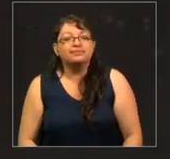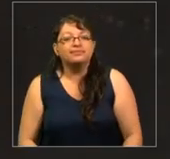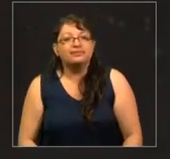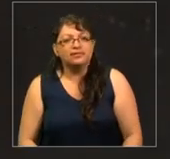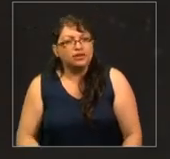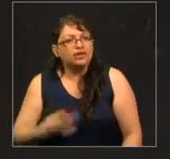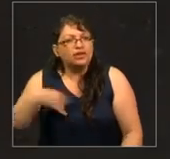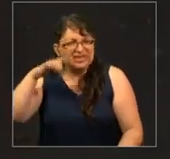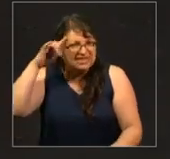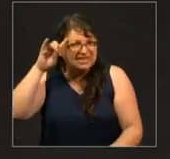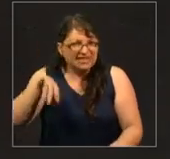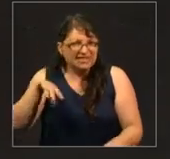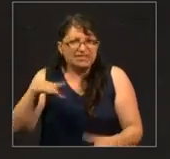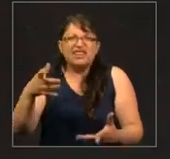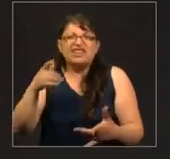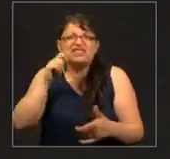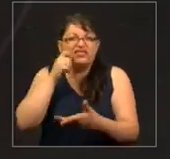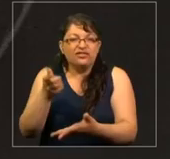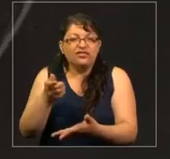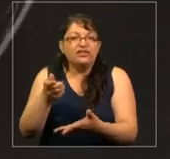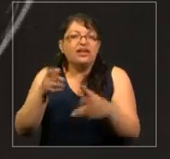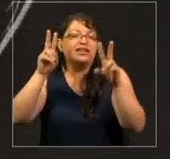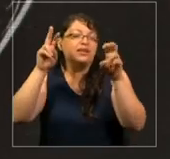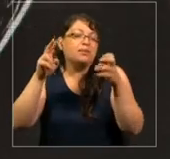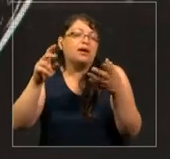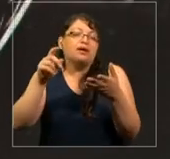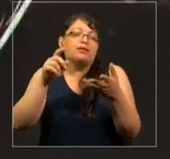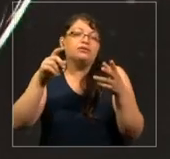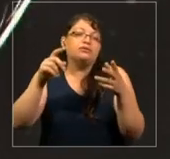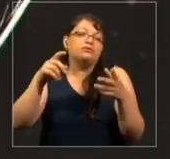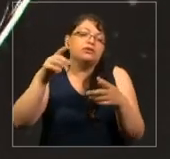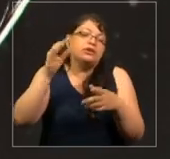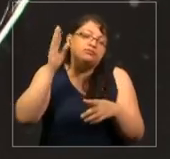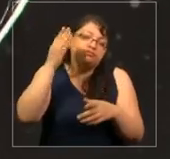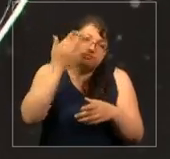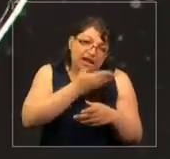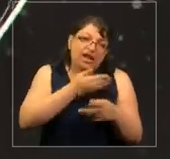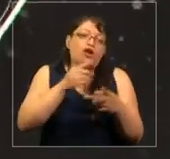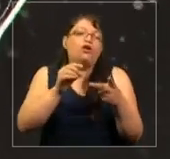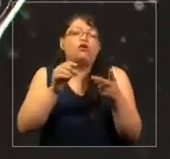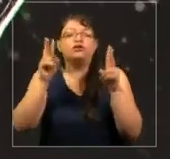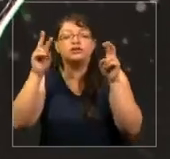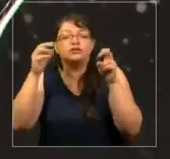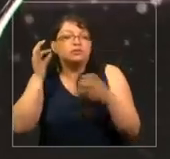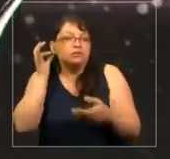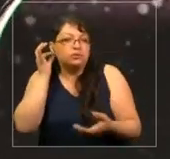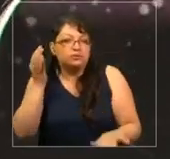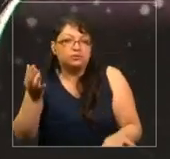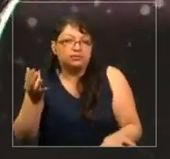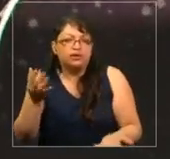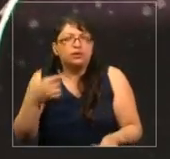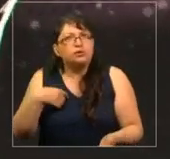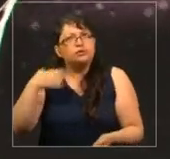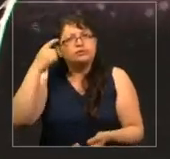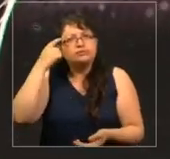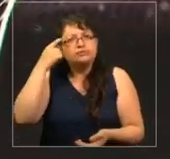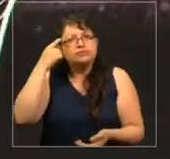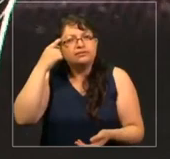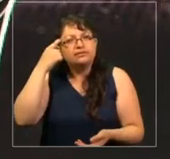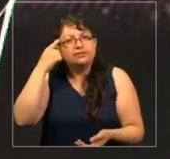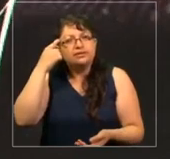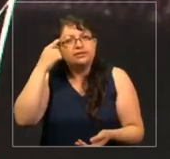a qué se refería él, ¿cierto? Cosas negras o cosas de mujeres. Y yo pensé que esto era un momento